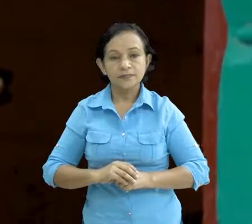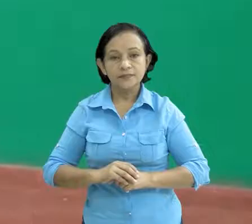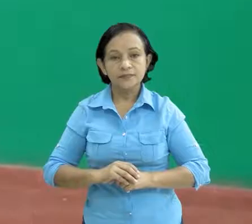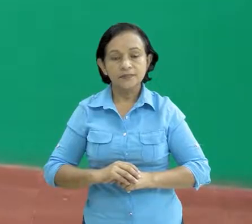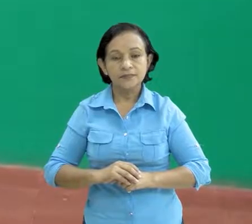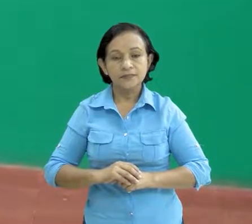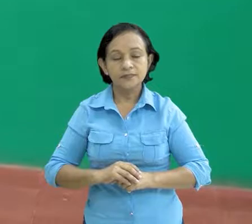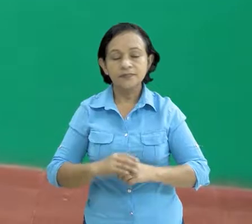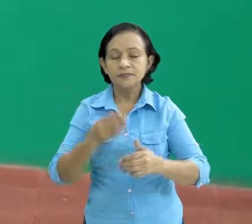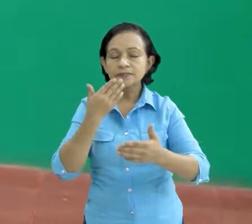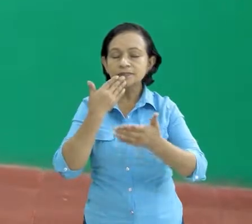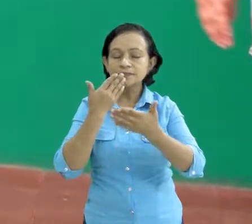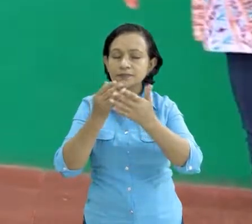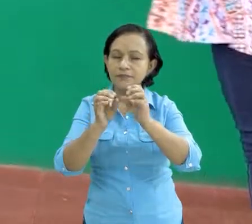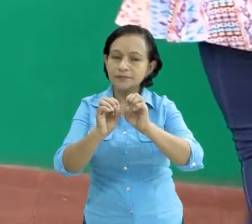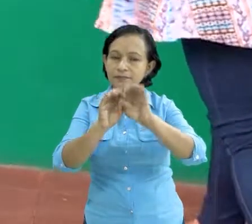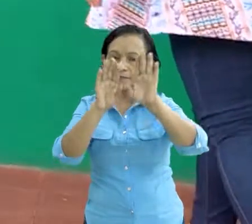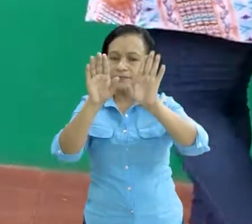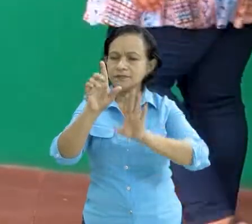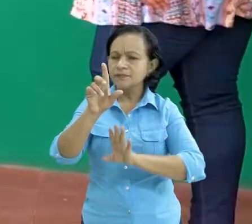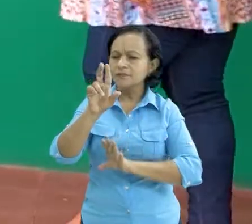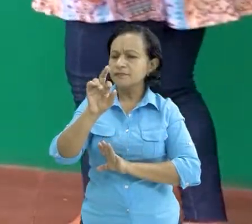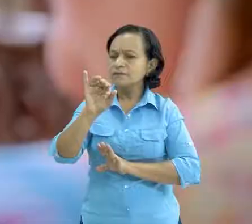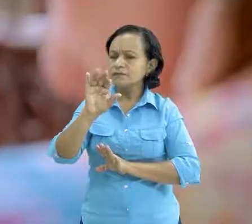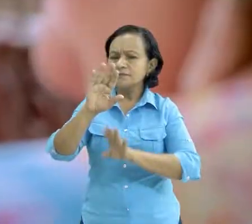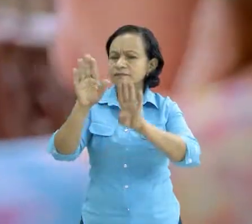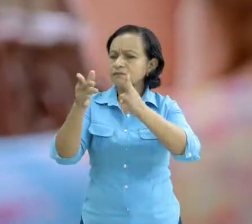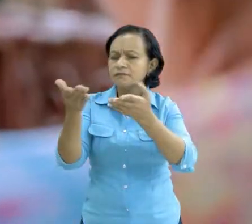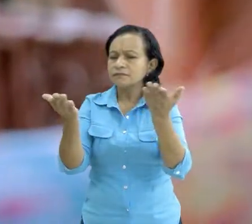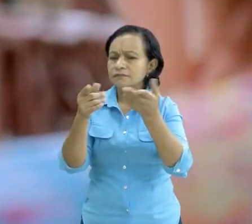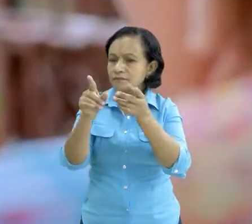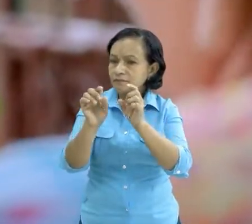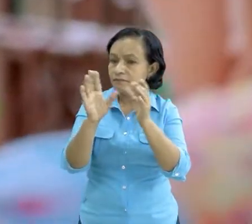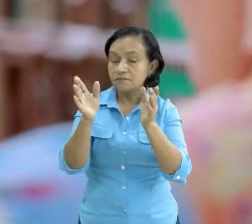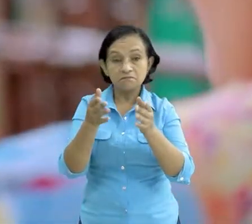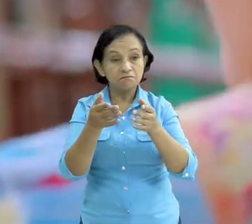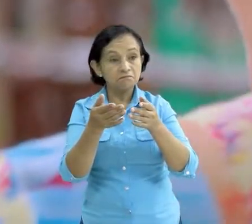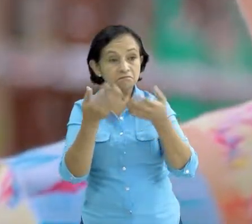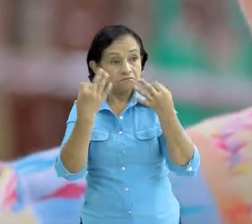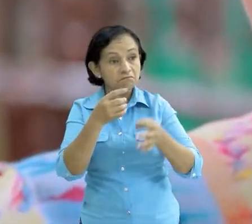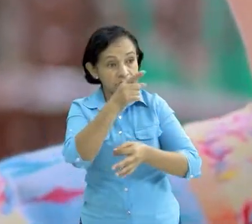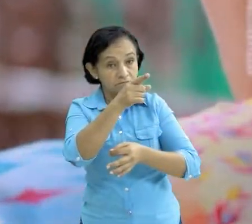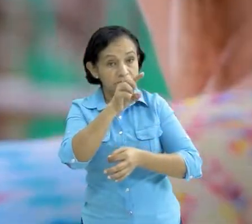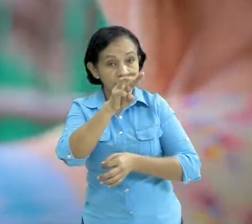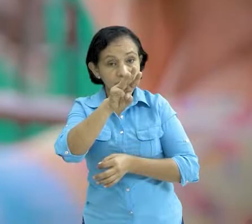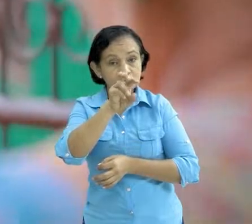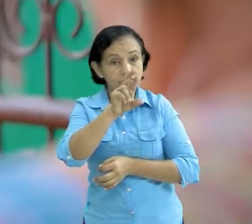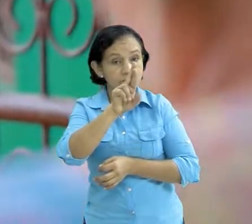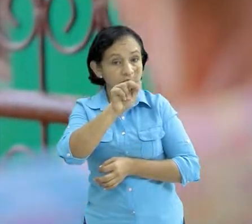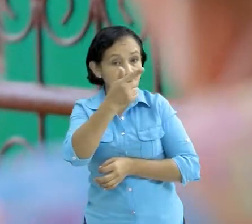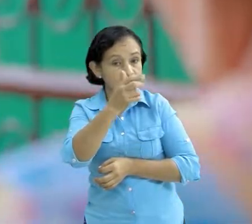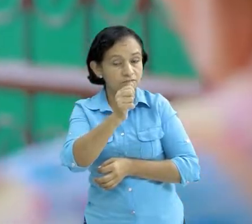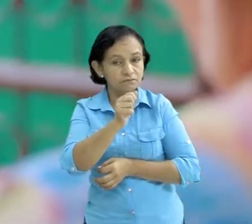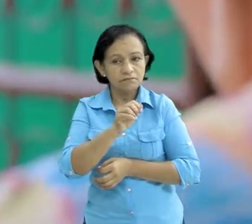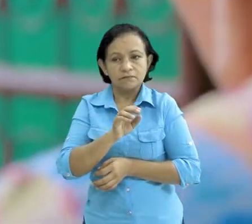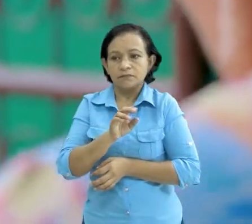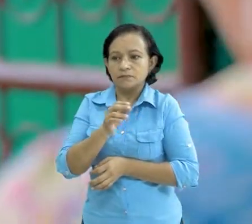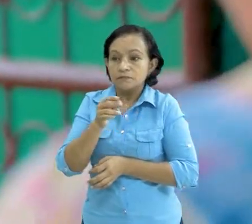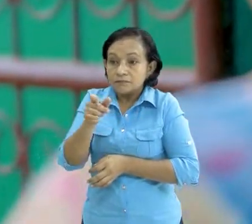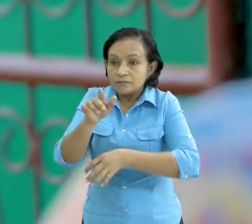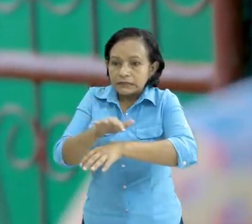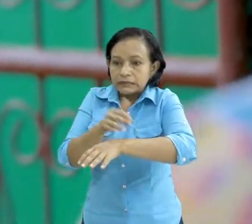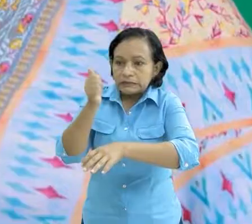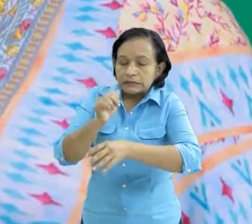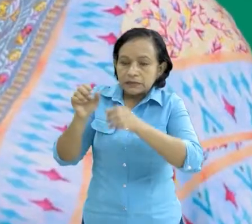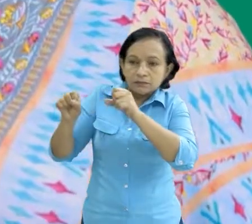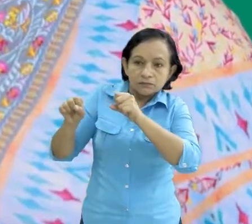Buenos días, Luisa. ¿Cómo amaneciste? Bien. ¿Y vos, Marta? ¿Vos sentiste el temblor